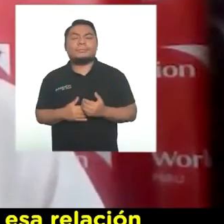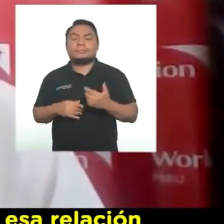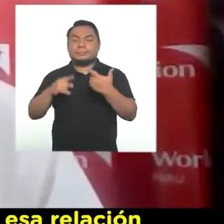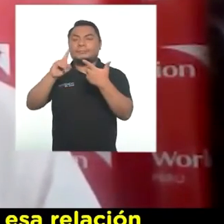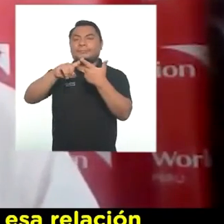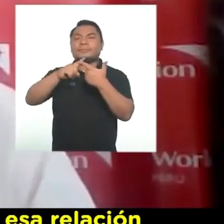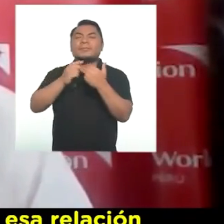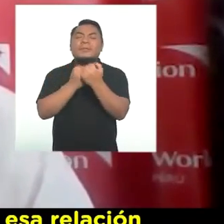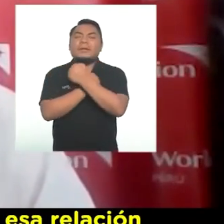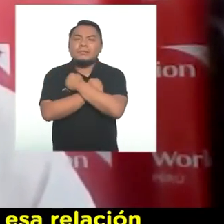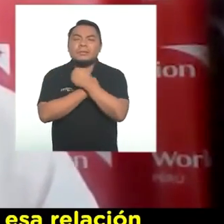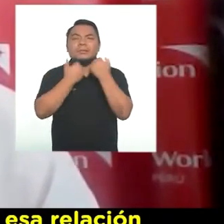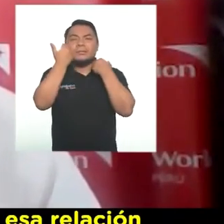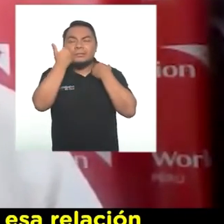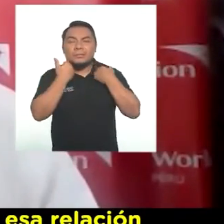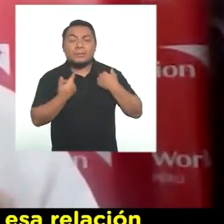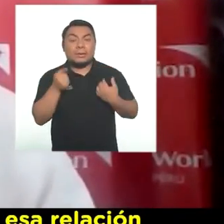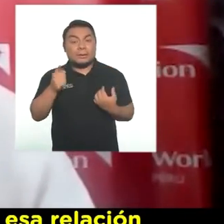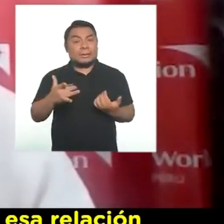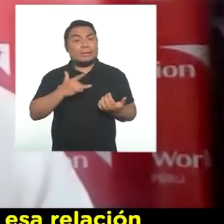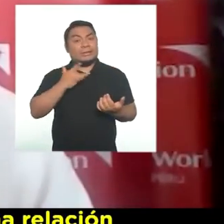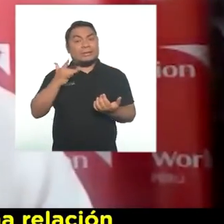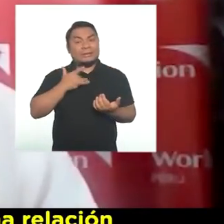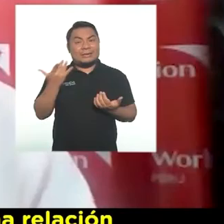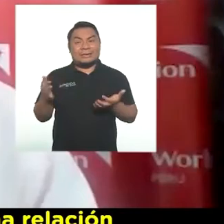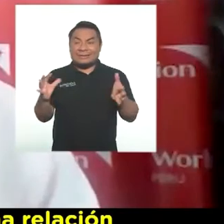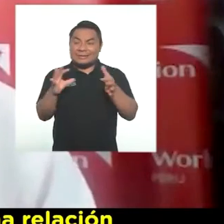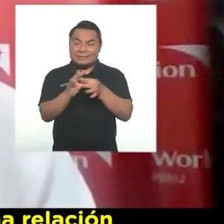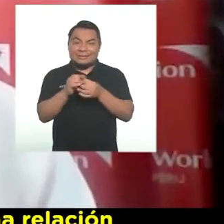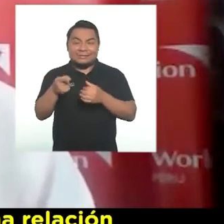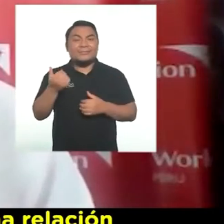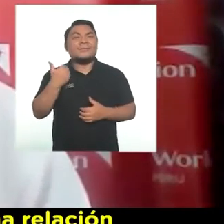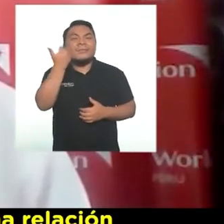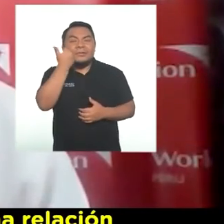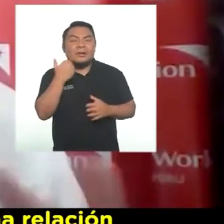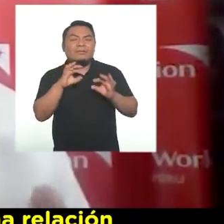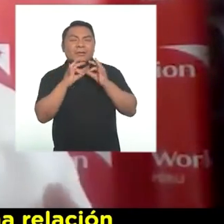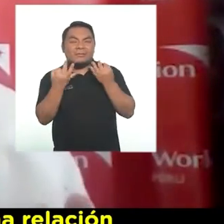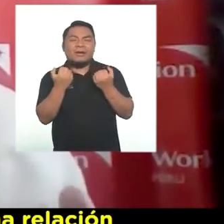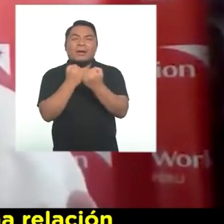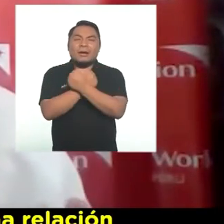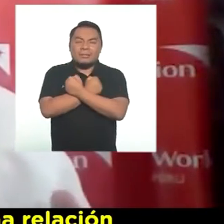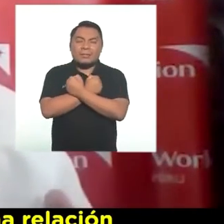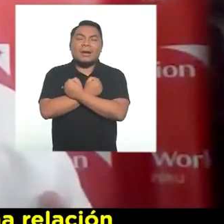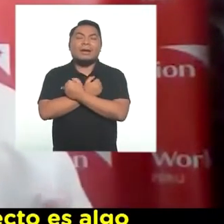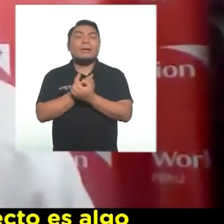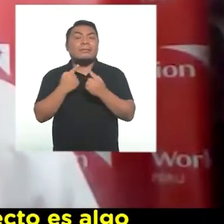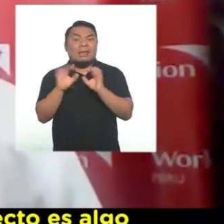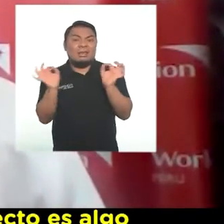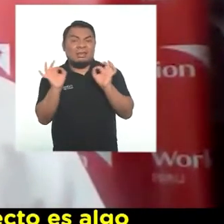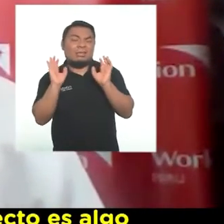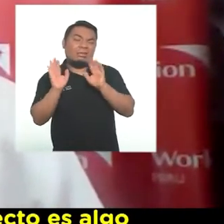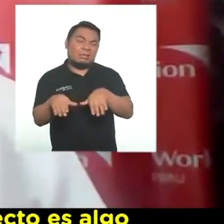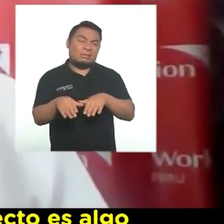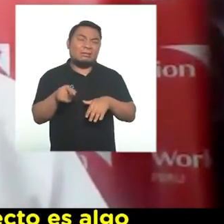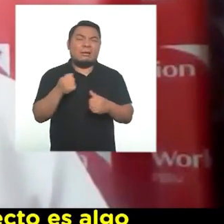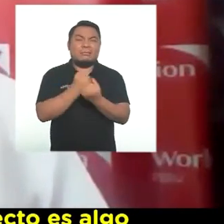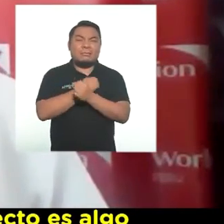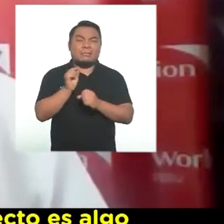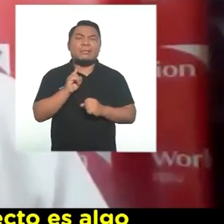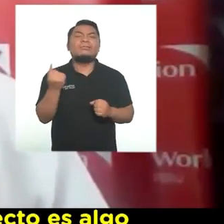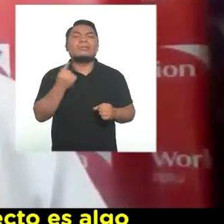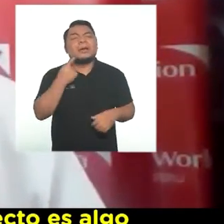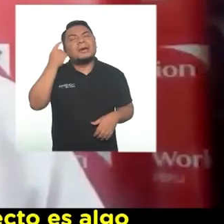desde el afecto. Si no establecemos esta relación que nos vincula desde el afecto, entonces es una relación puramente